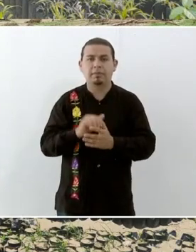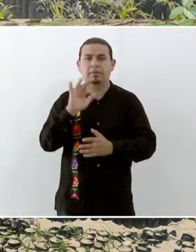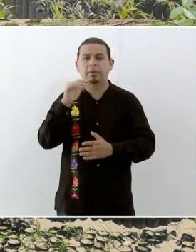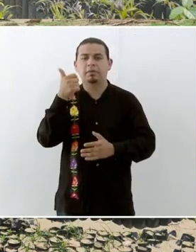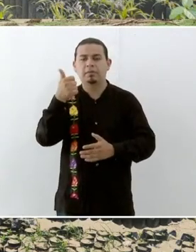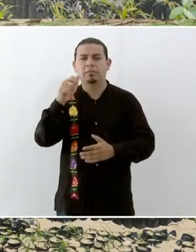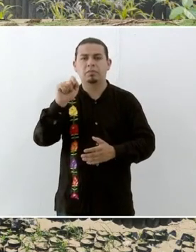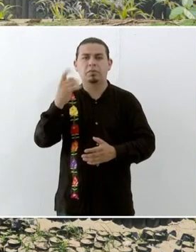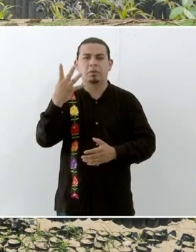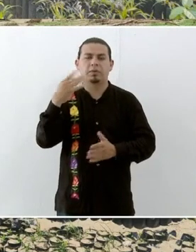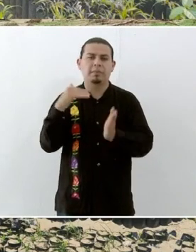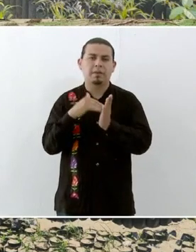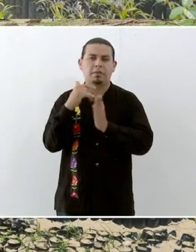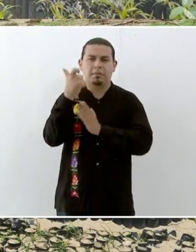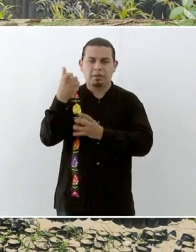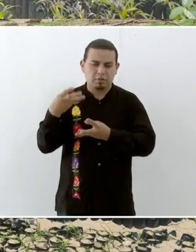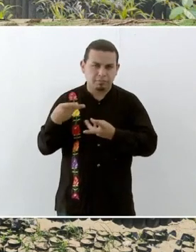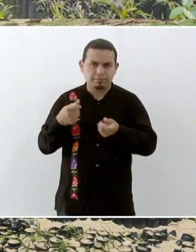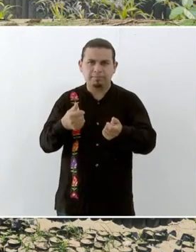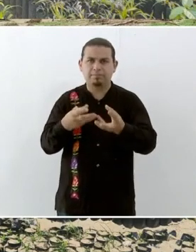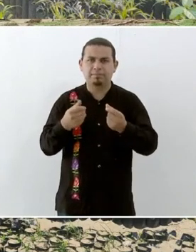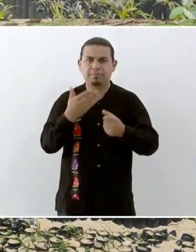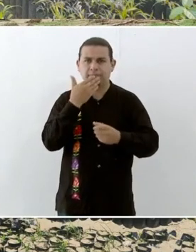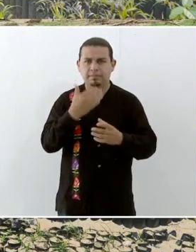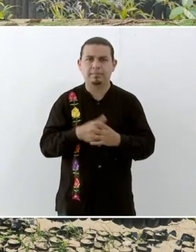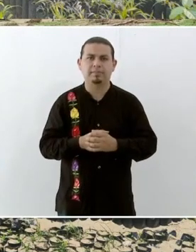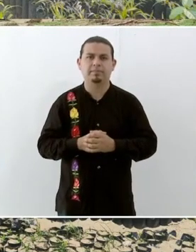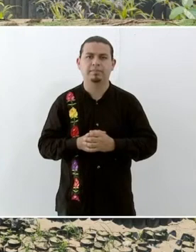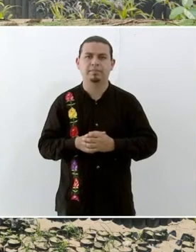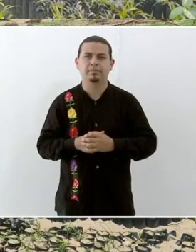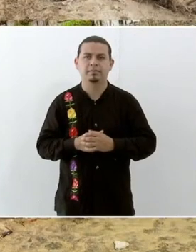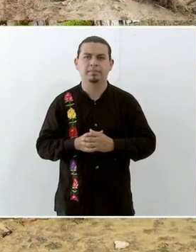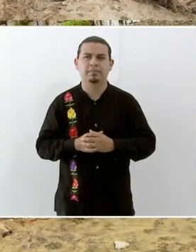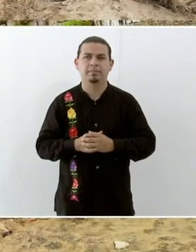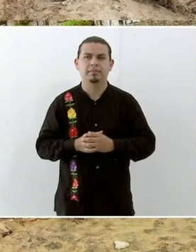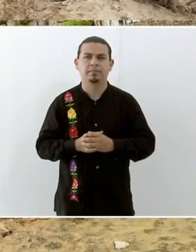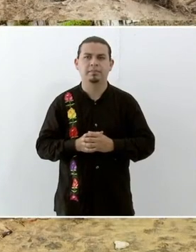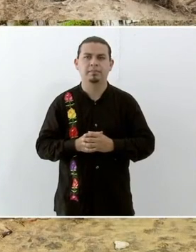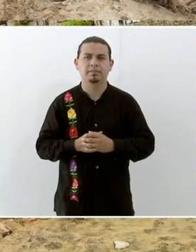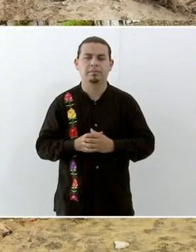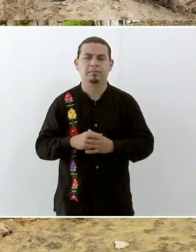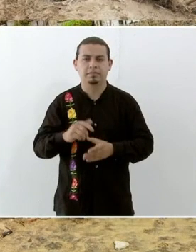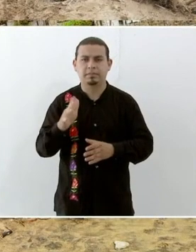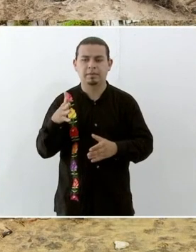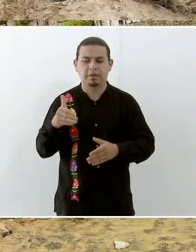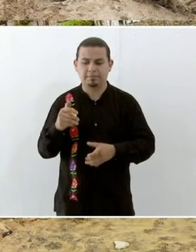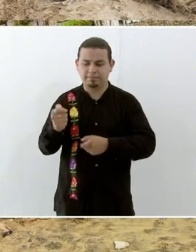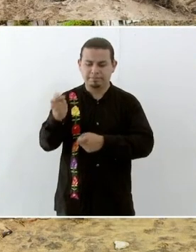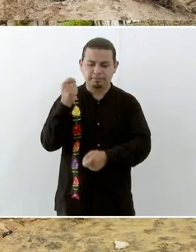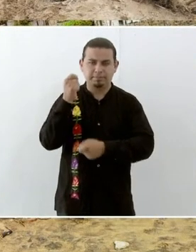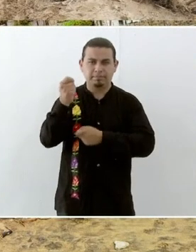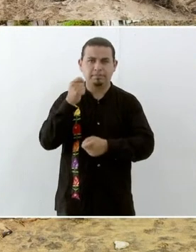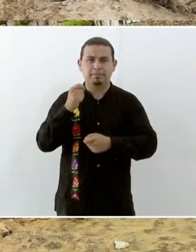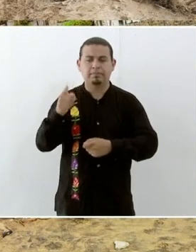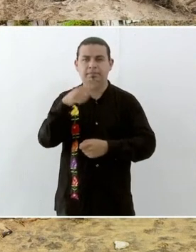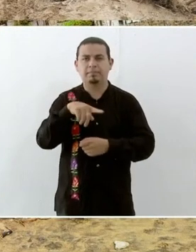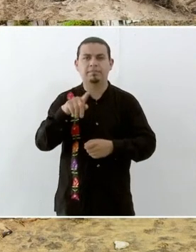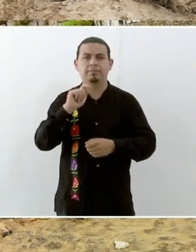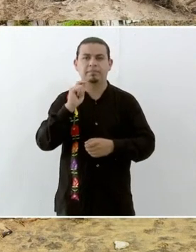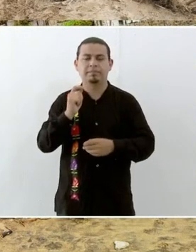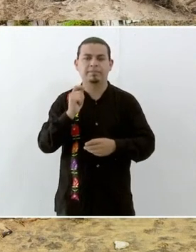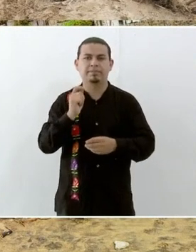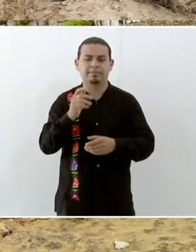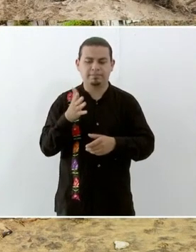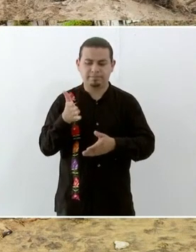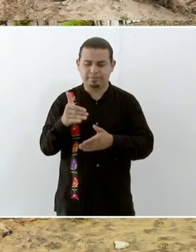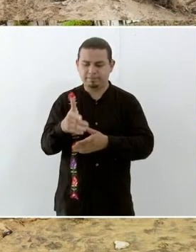.4 millones de pesos. Adelante. En el caso de pesca, en el programa de Bien Pesca,